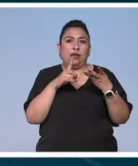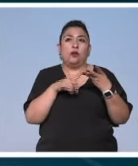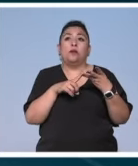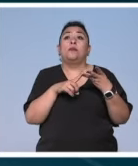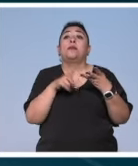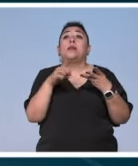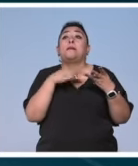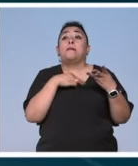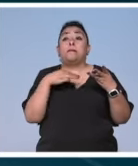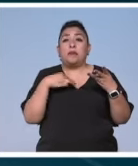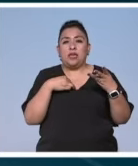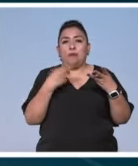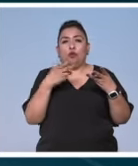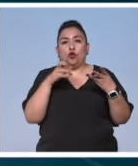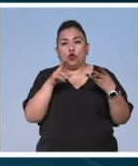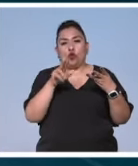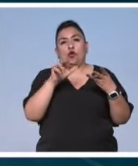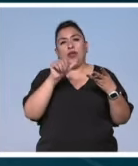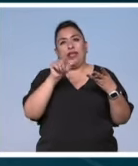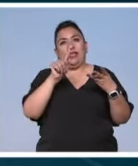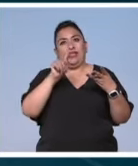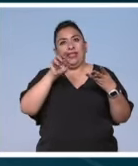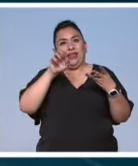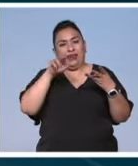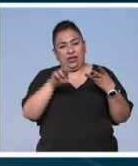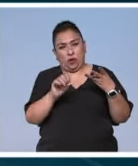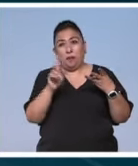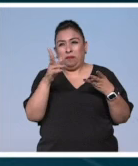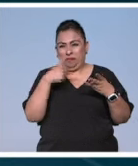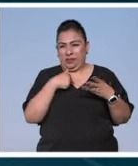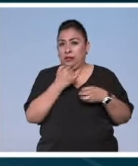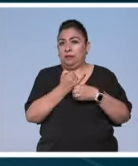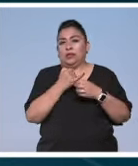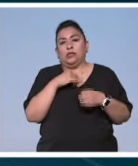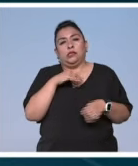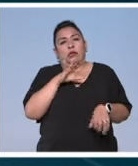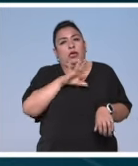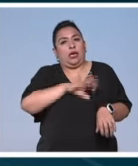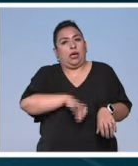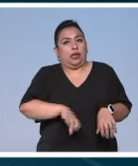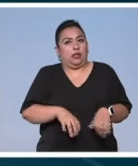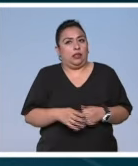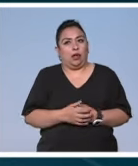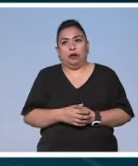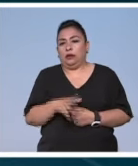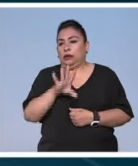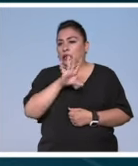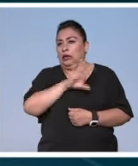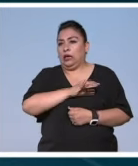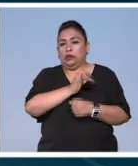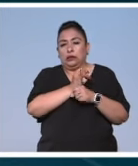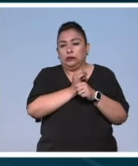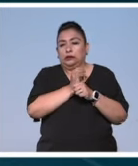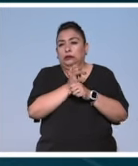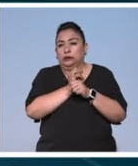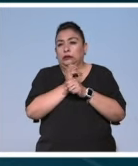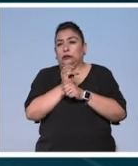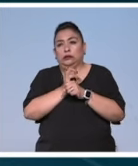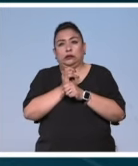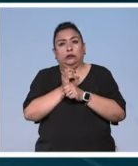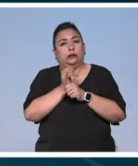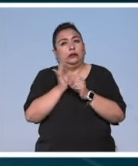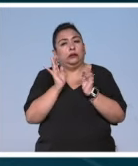miembro de honor del Ateneo pero sabes que a mí la investigación me fascina me encanta me encanta la investigación porque